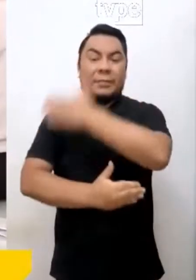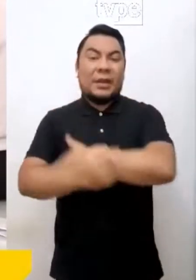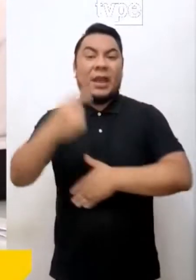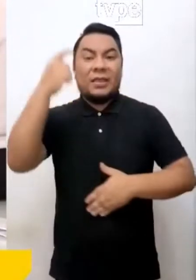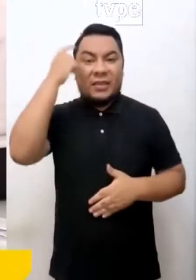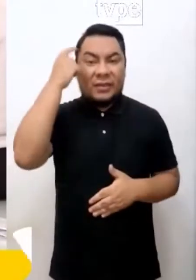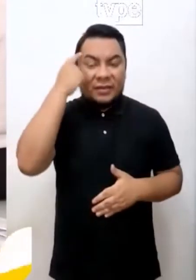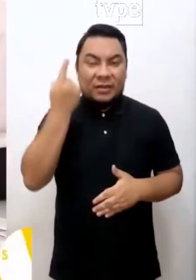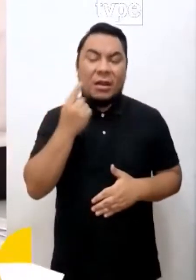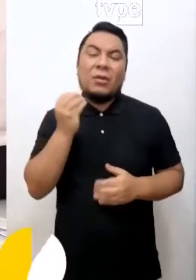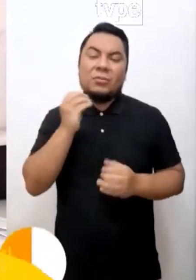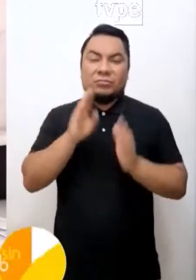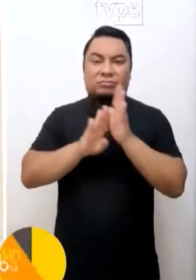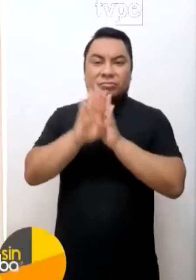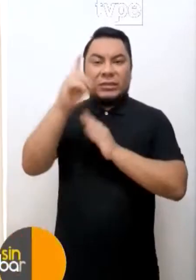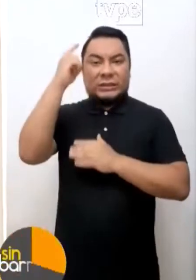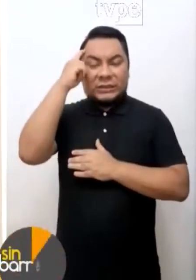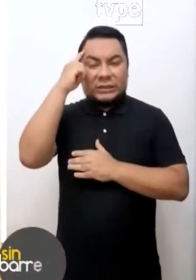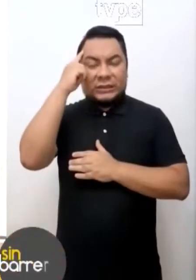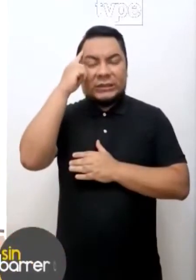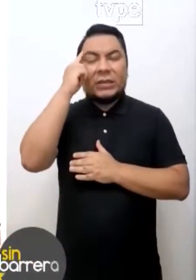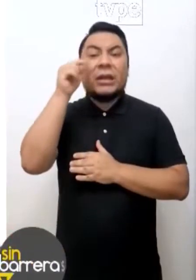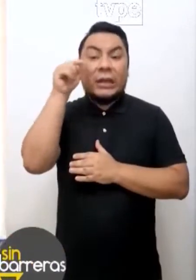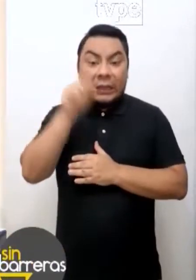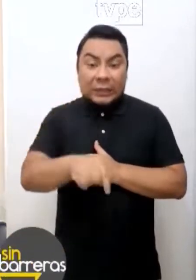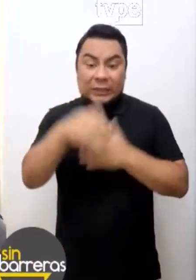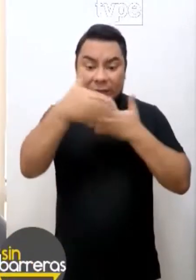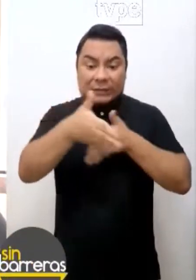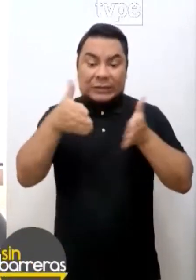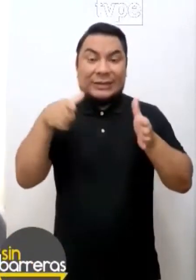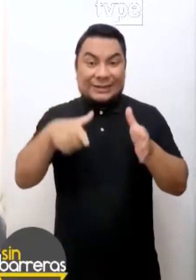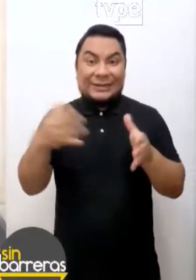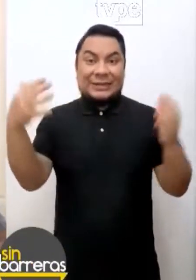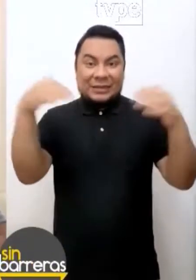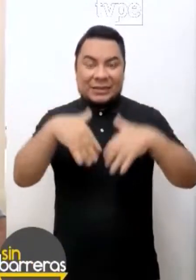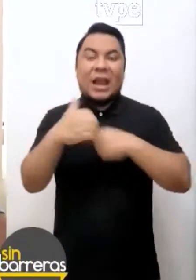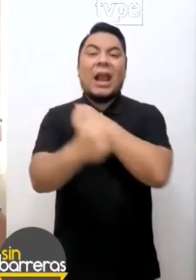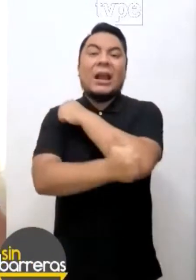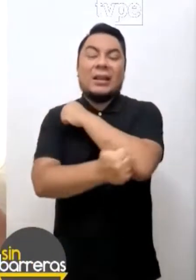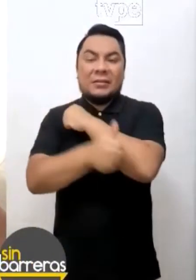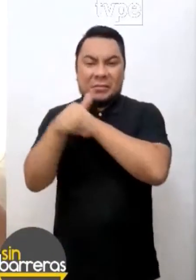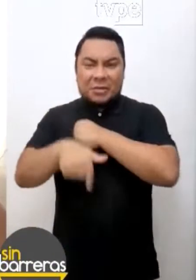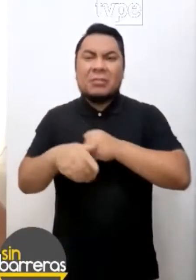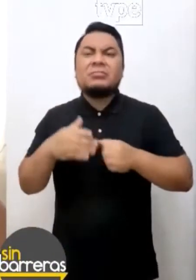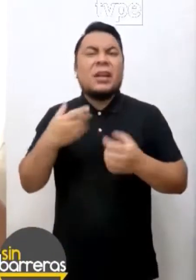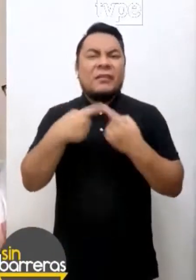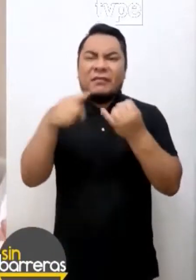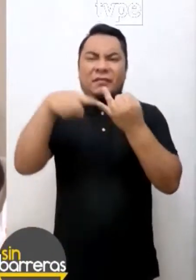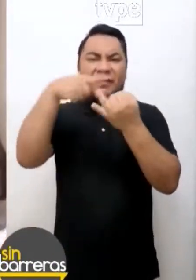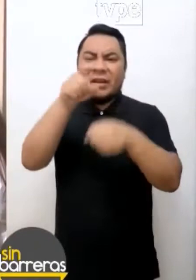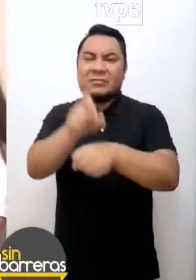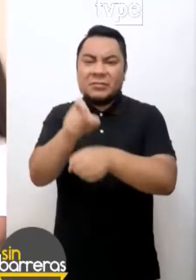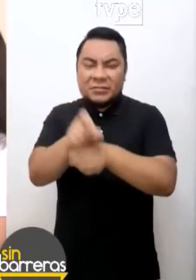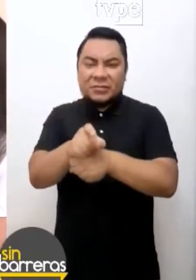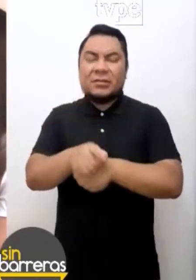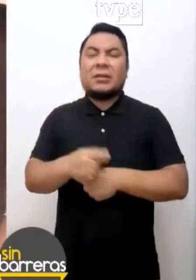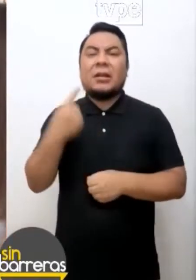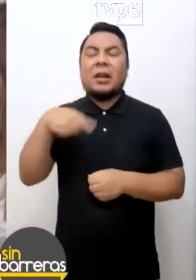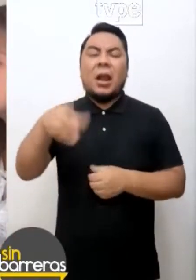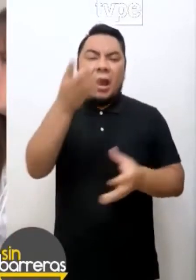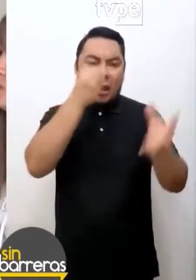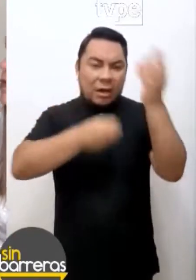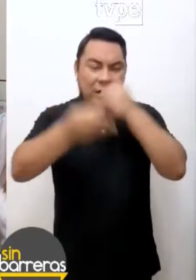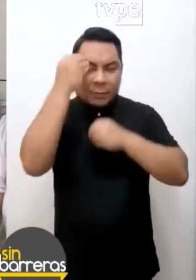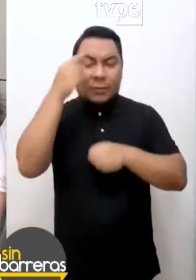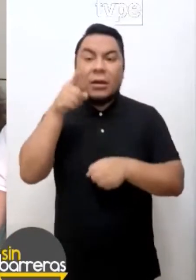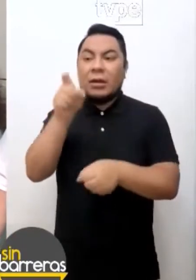discapacidad intelectual o del desarrollo. Retos tiene diferentes programas, programas como la Academia para el Desarrollo, Inclusión Educativa,